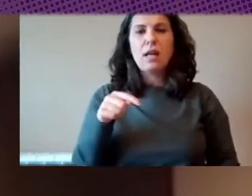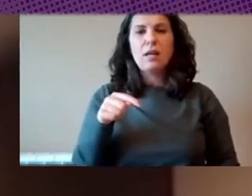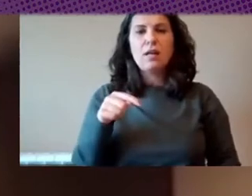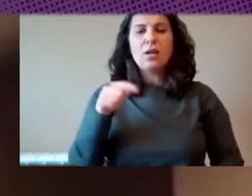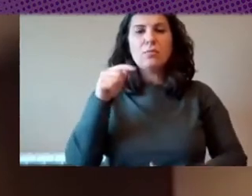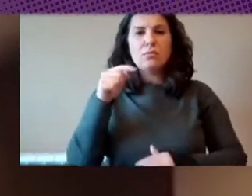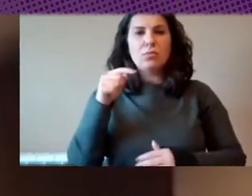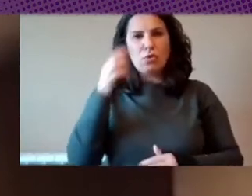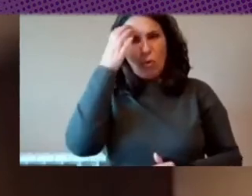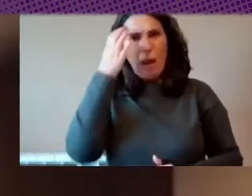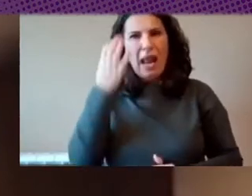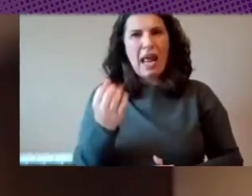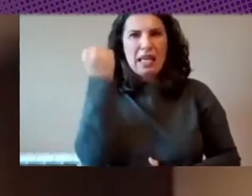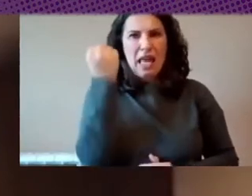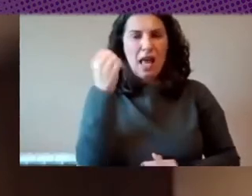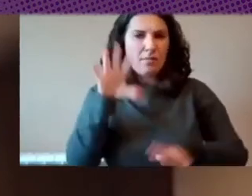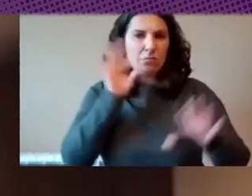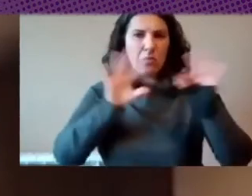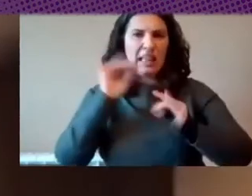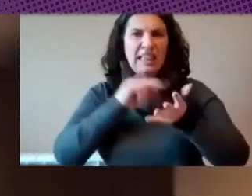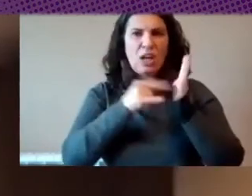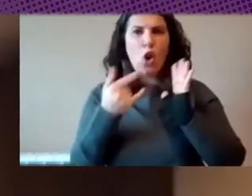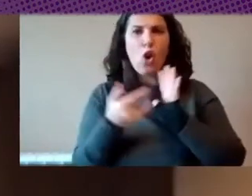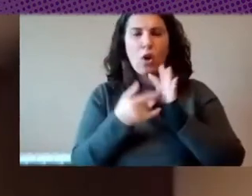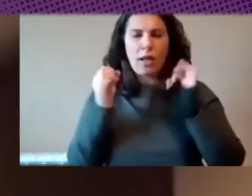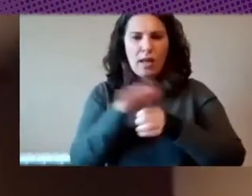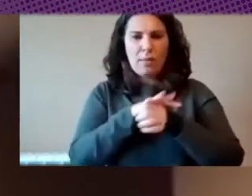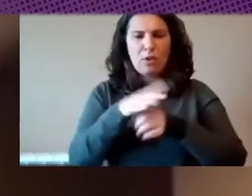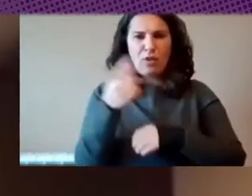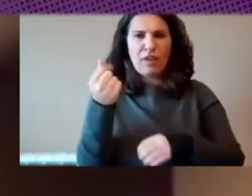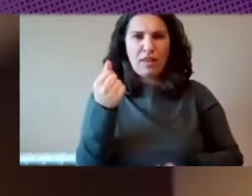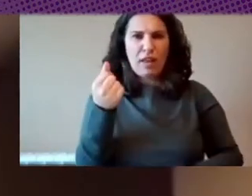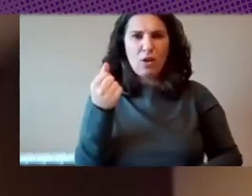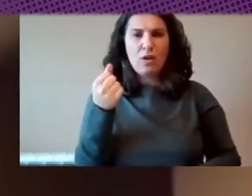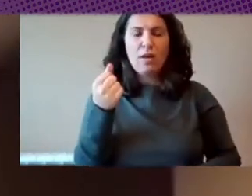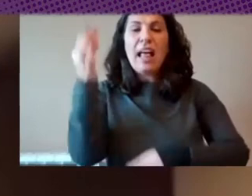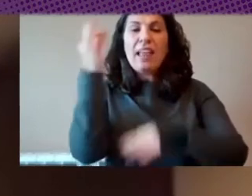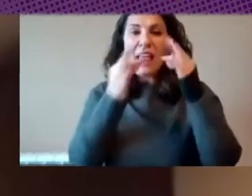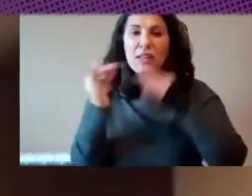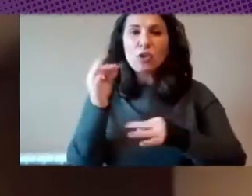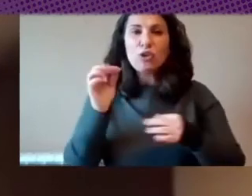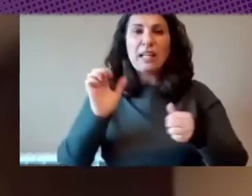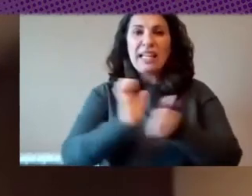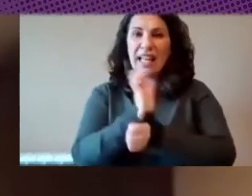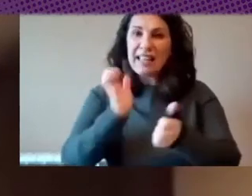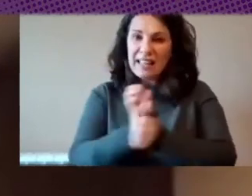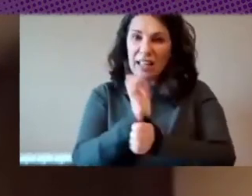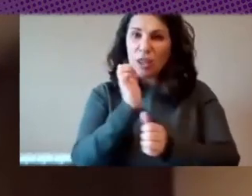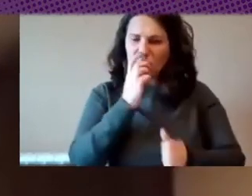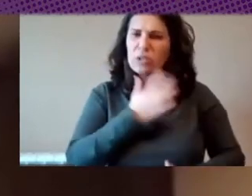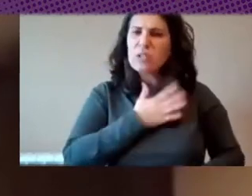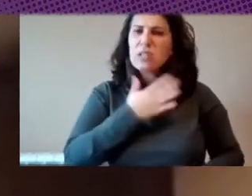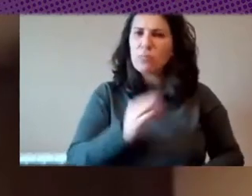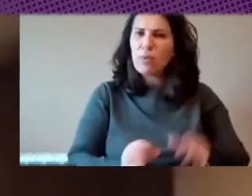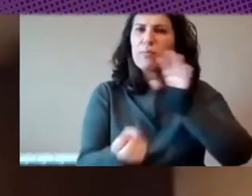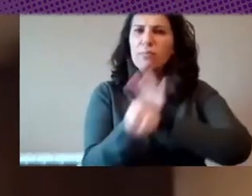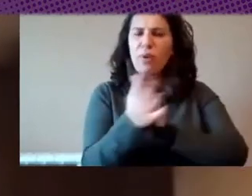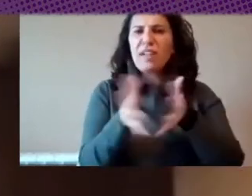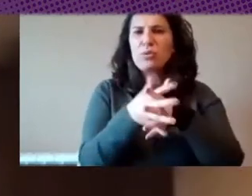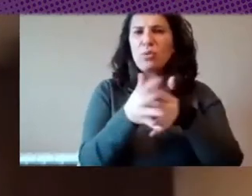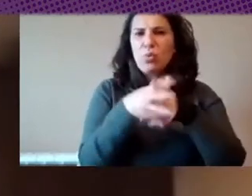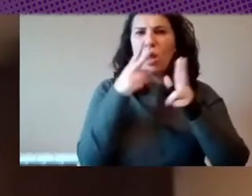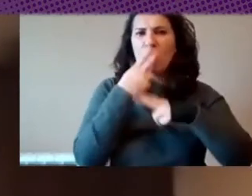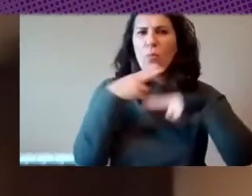tecnológica en el ámbito financiero yo creo que los datos crediticios son perfectamente posibles de que puedan ser declaradas infraestructura pública